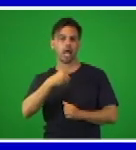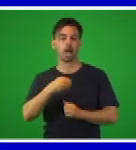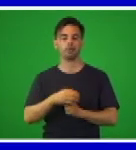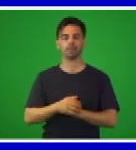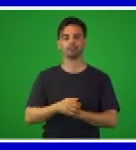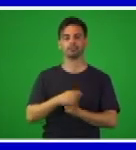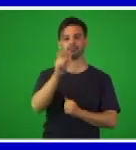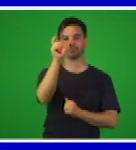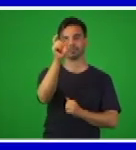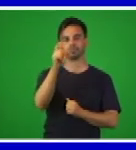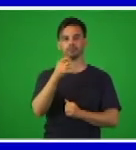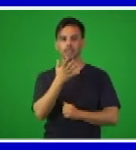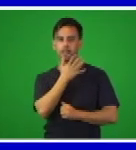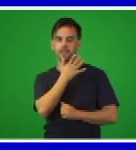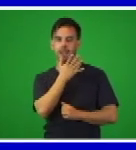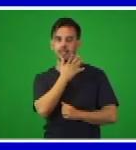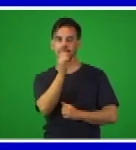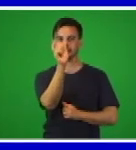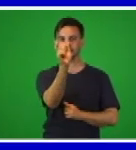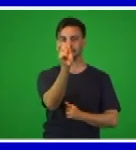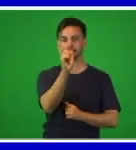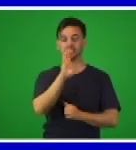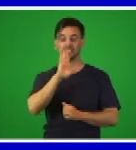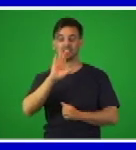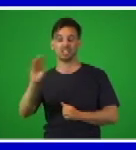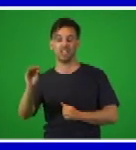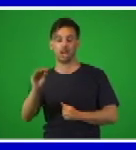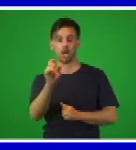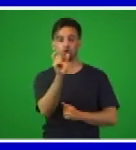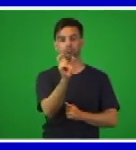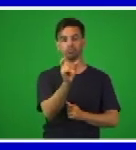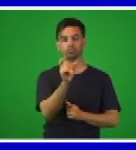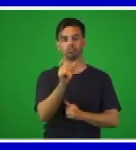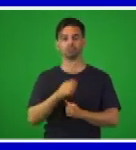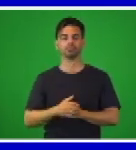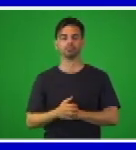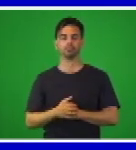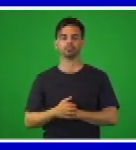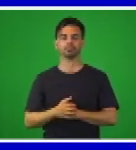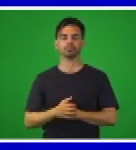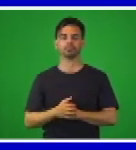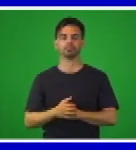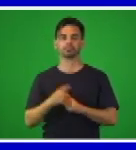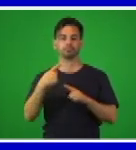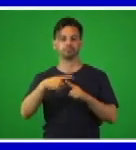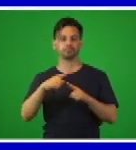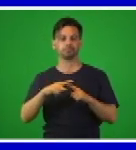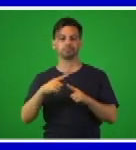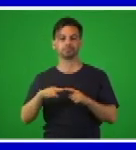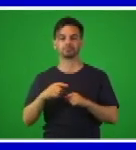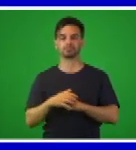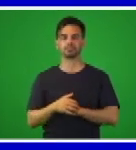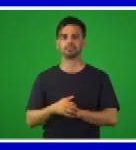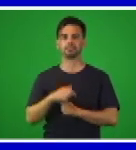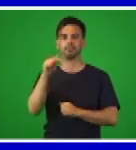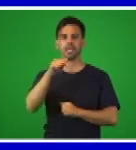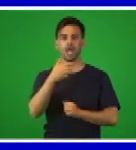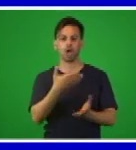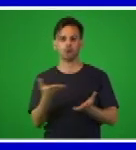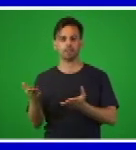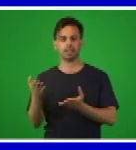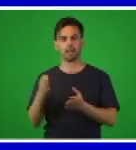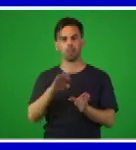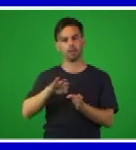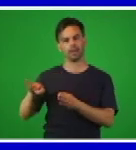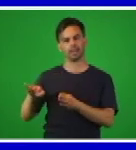escribieses, escribirían. Ah, miren, ahora le invitamos a una actividad diferente. Fíjense que es leerlo